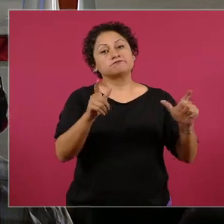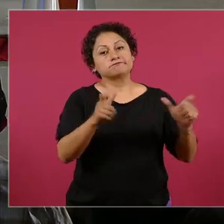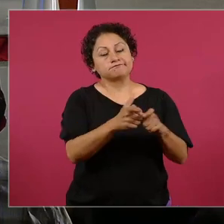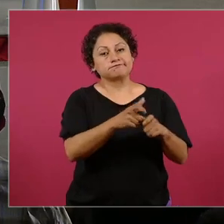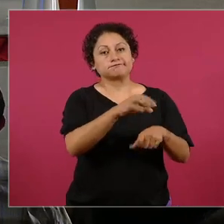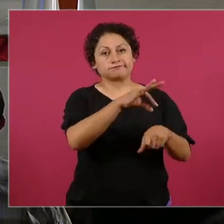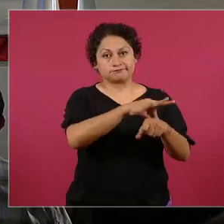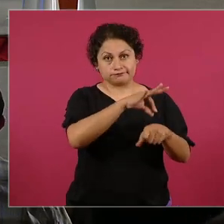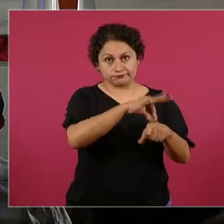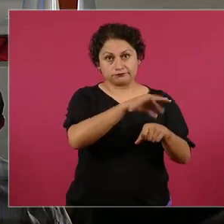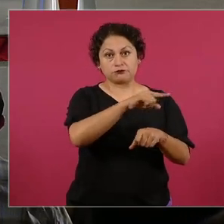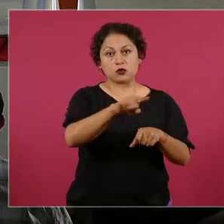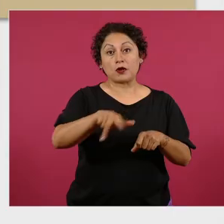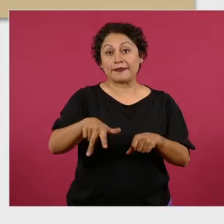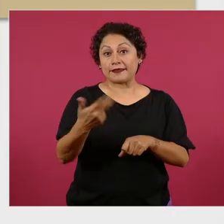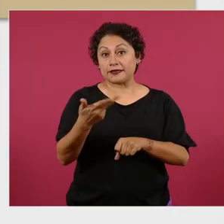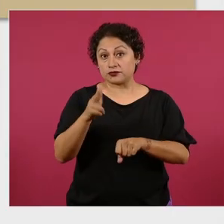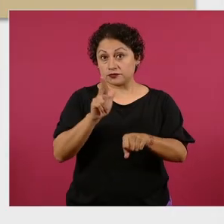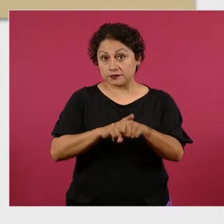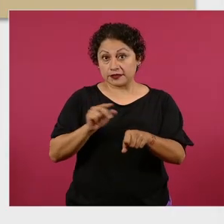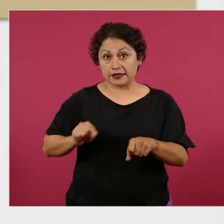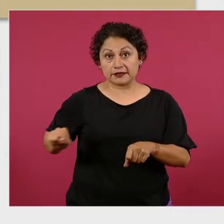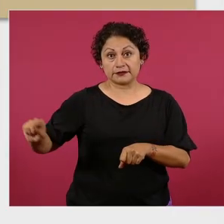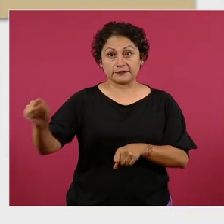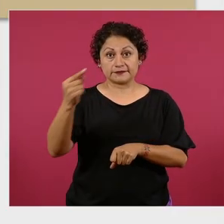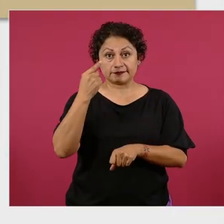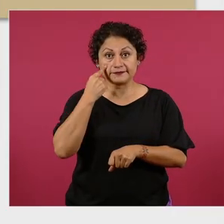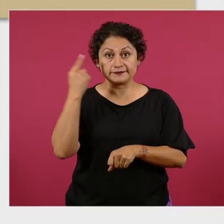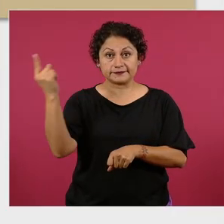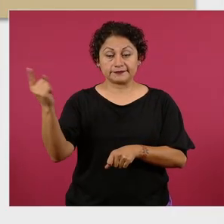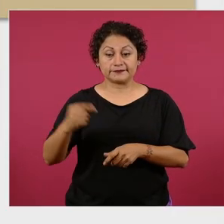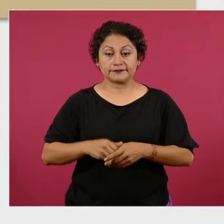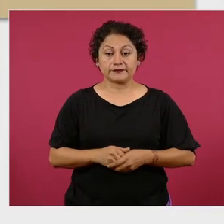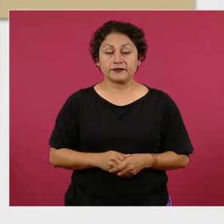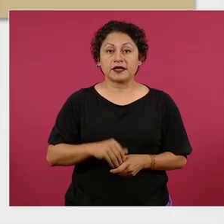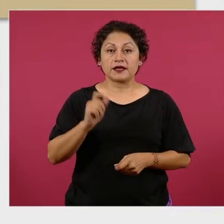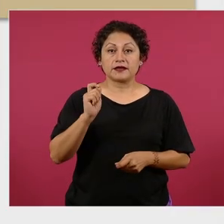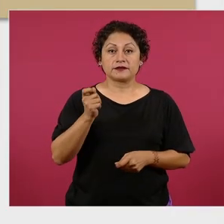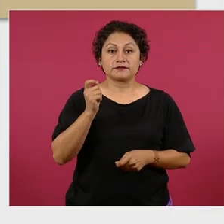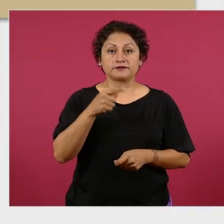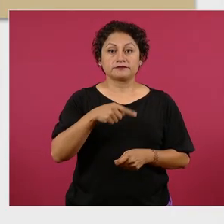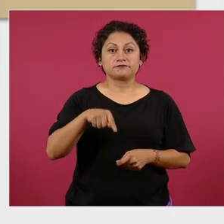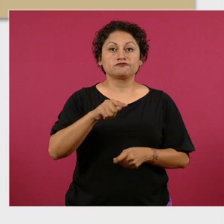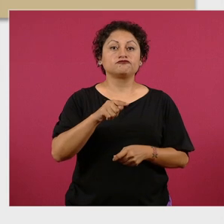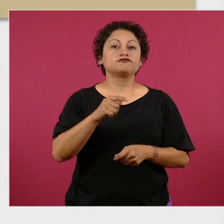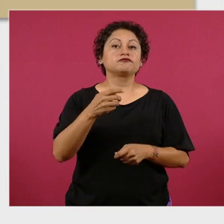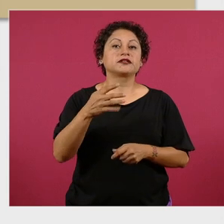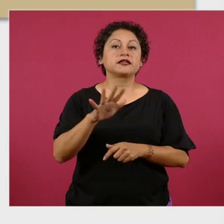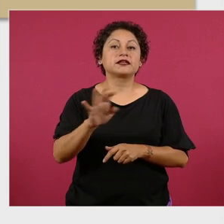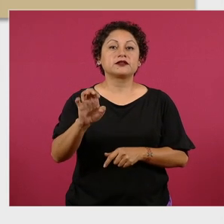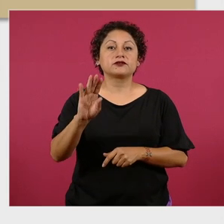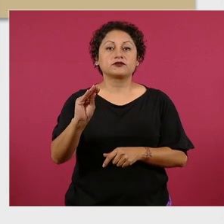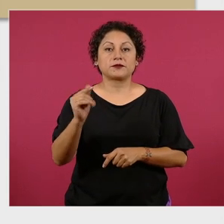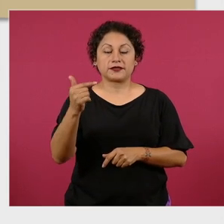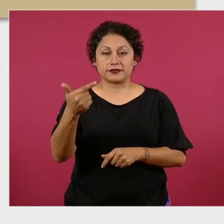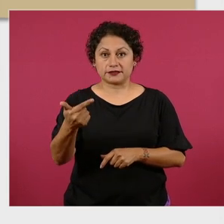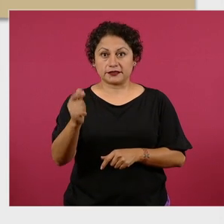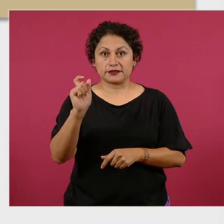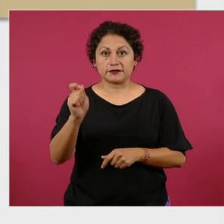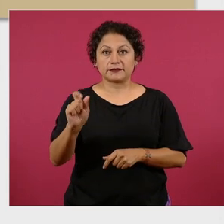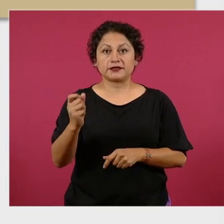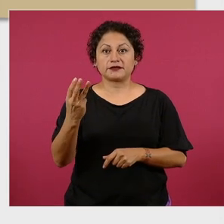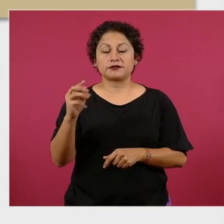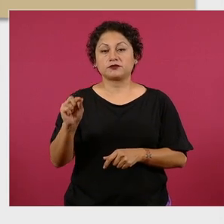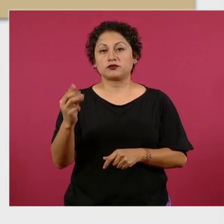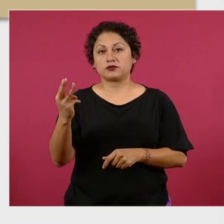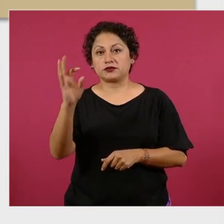en los 13 hospitales que atienden a población sin seguridad social, para 2024 son 597, un incremento del 23.3